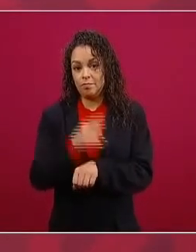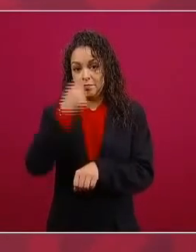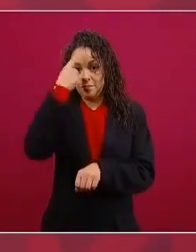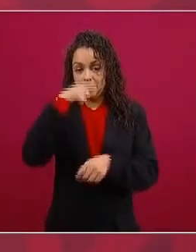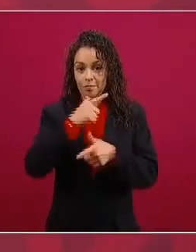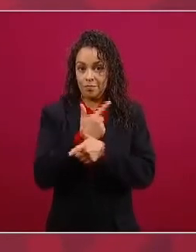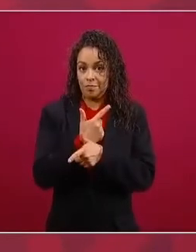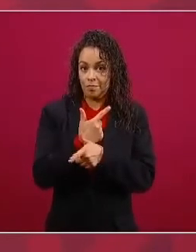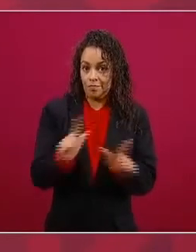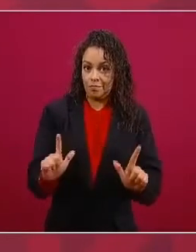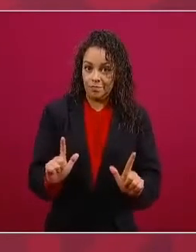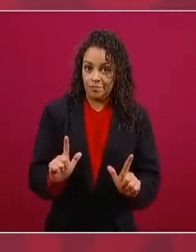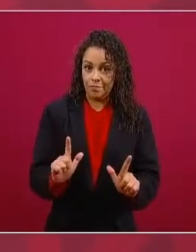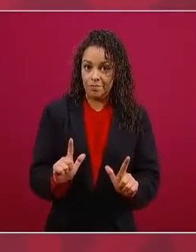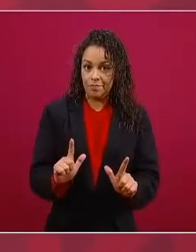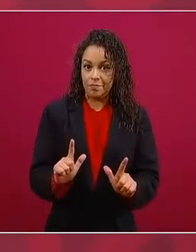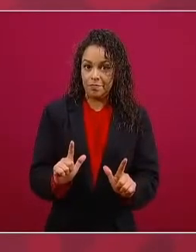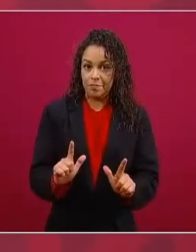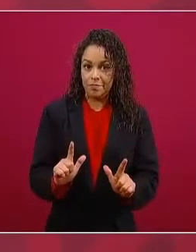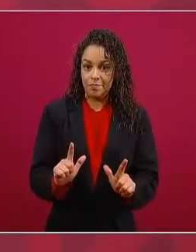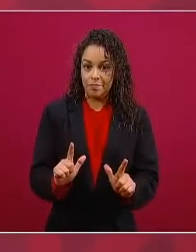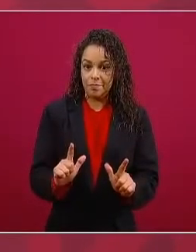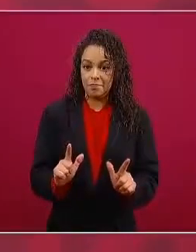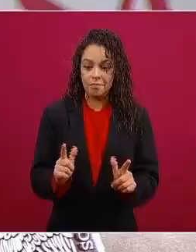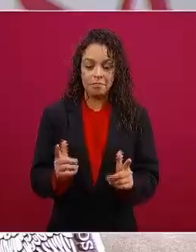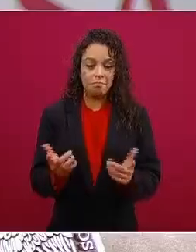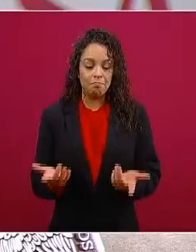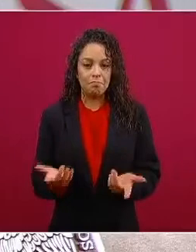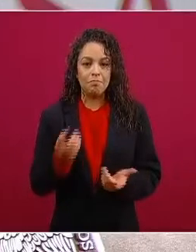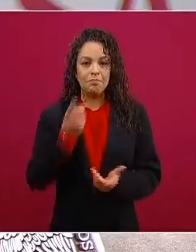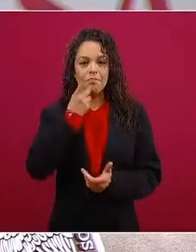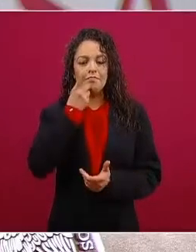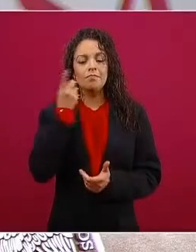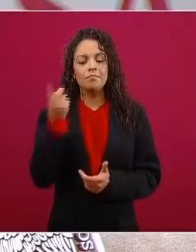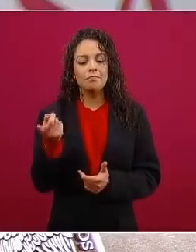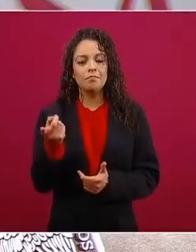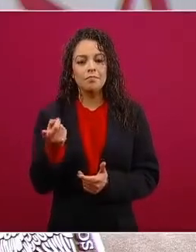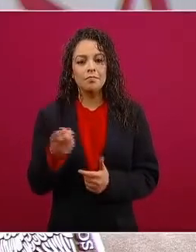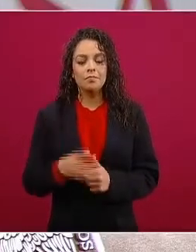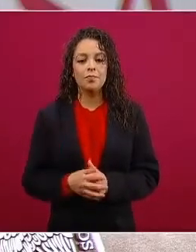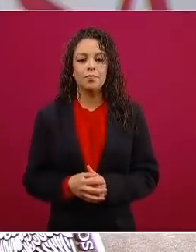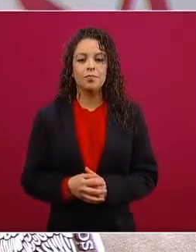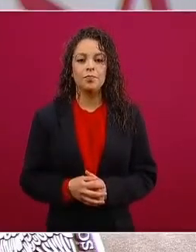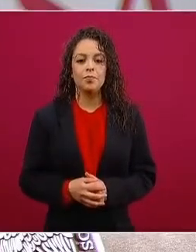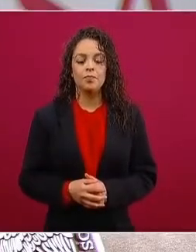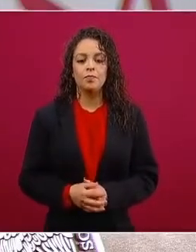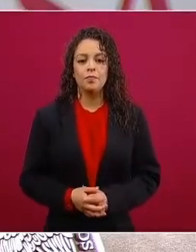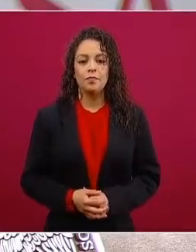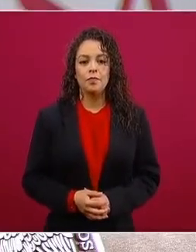dice que este